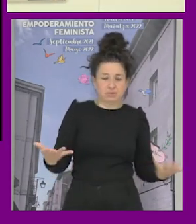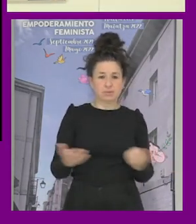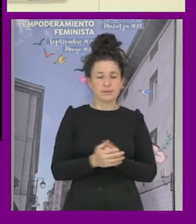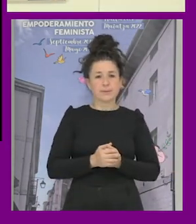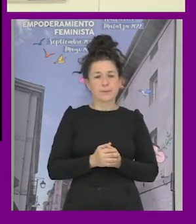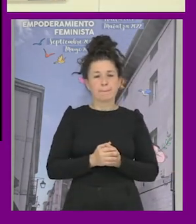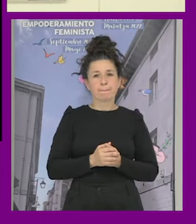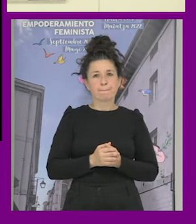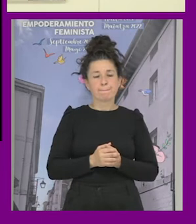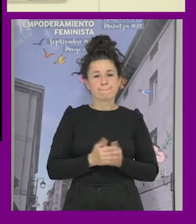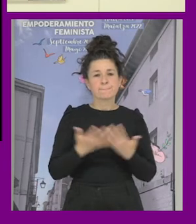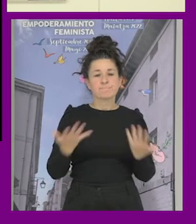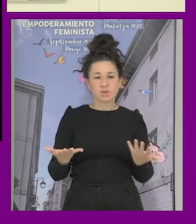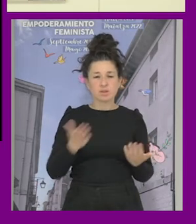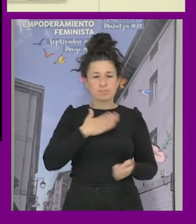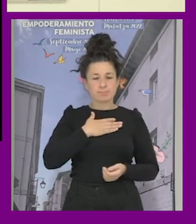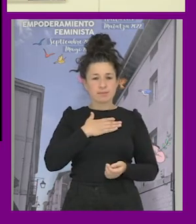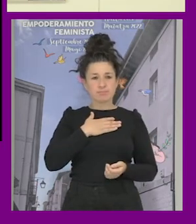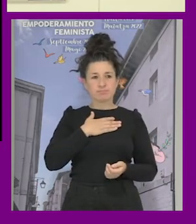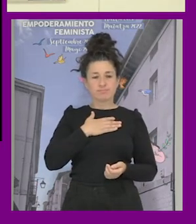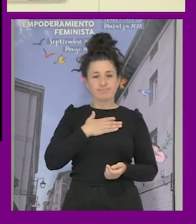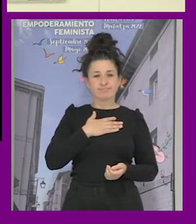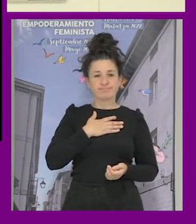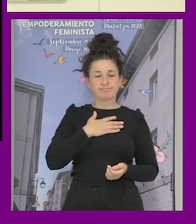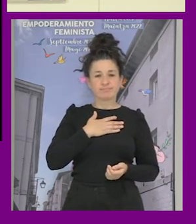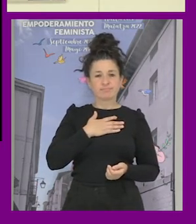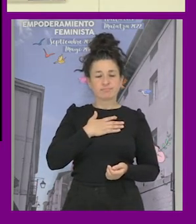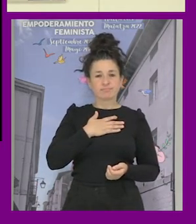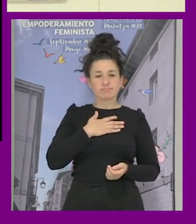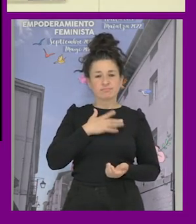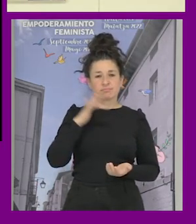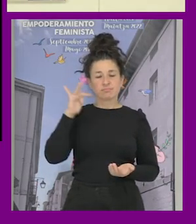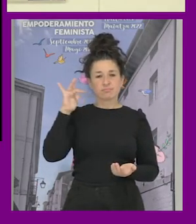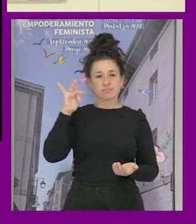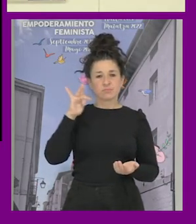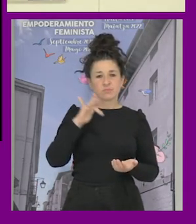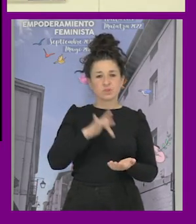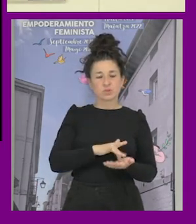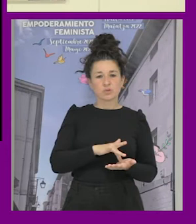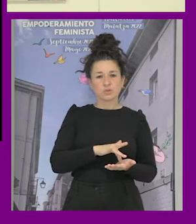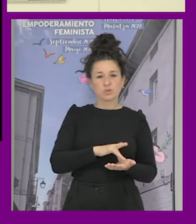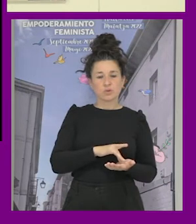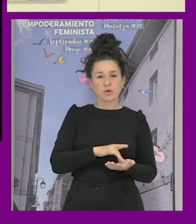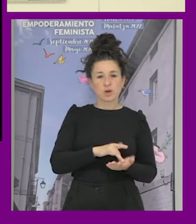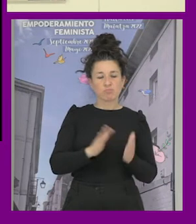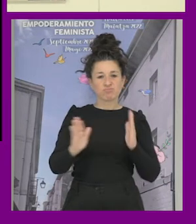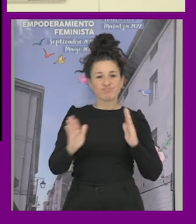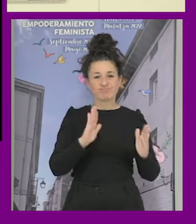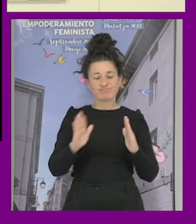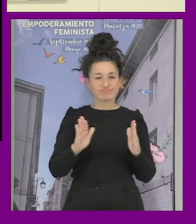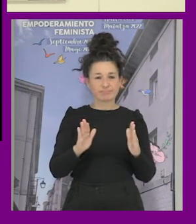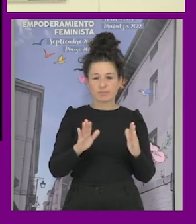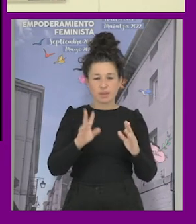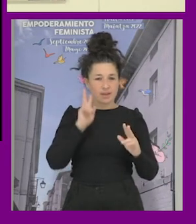al... entonces para mí ya os digo ese fue como como el momento de visibilizar que el sin